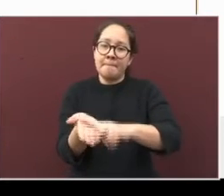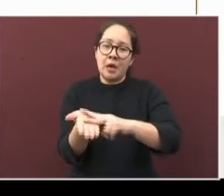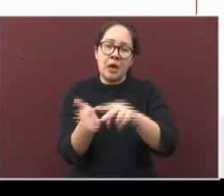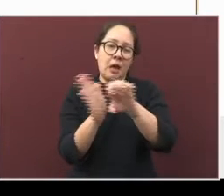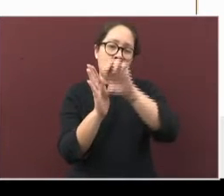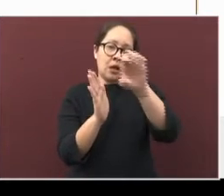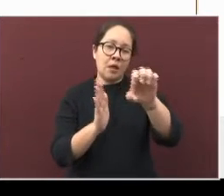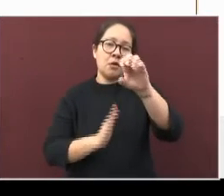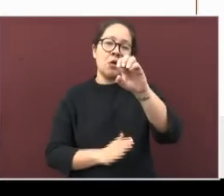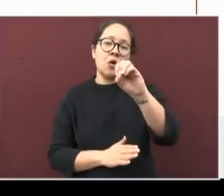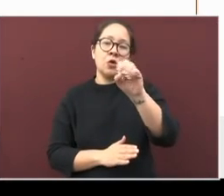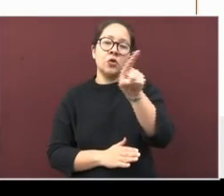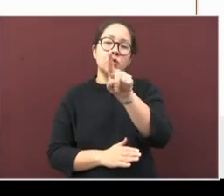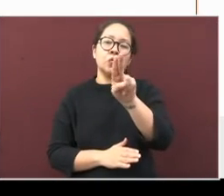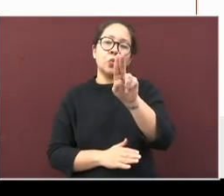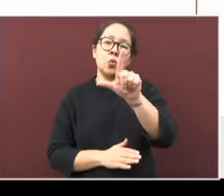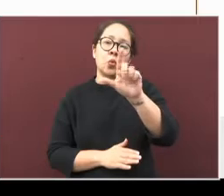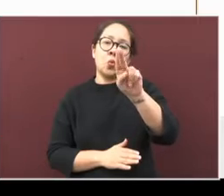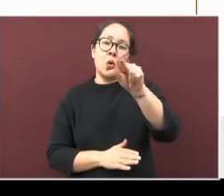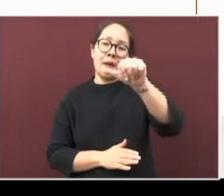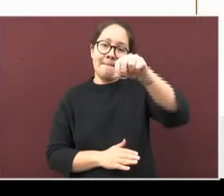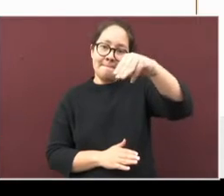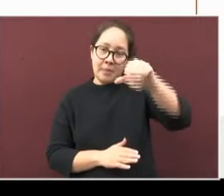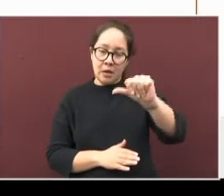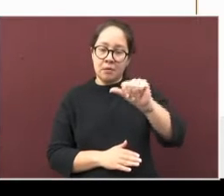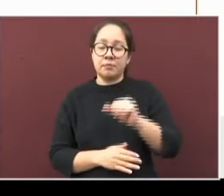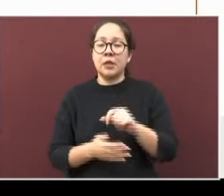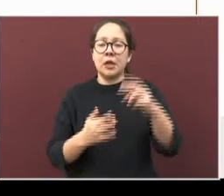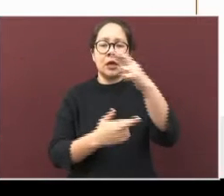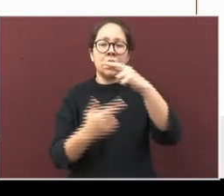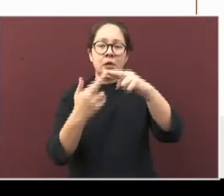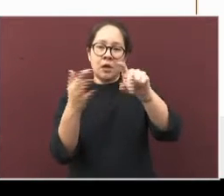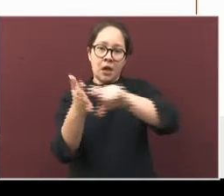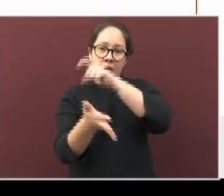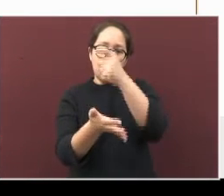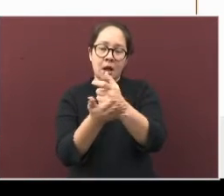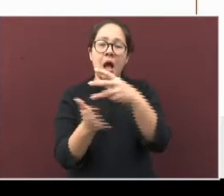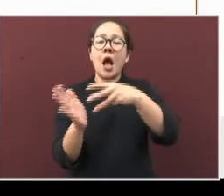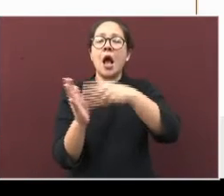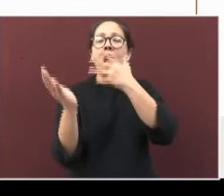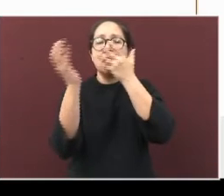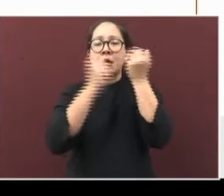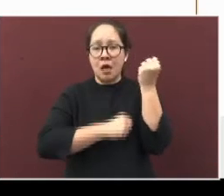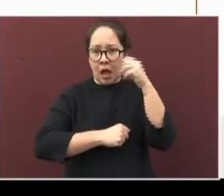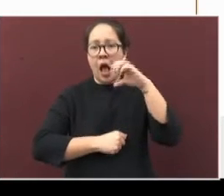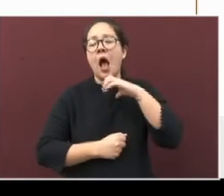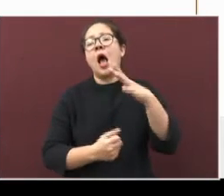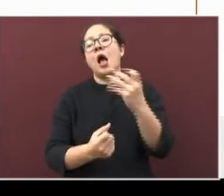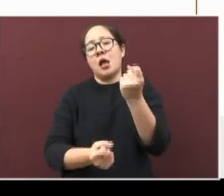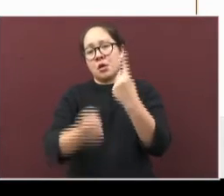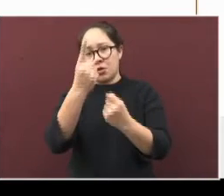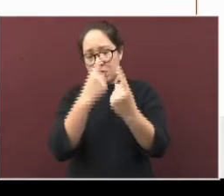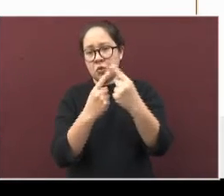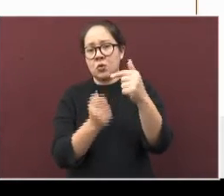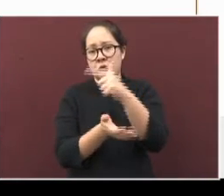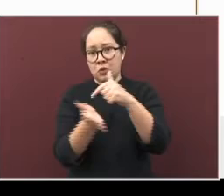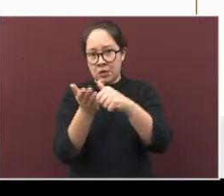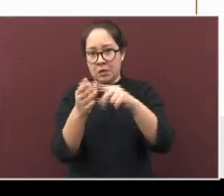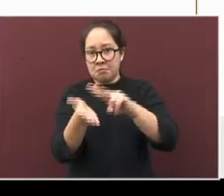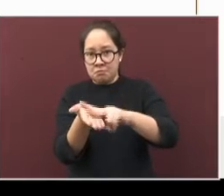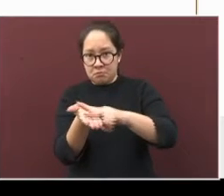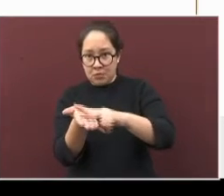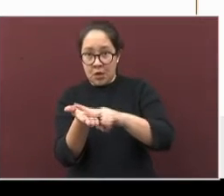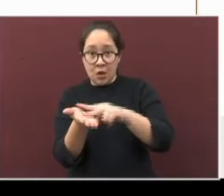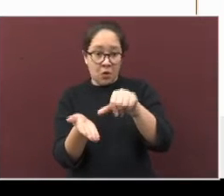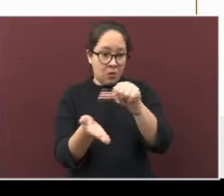En la región Jalapa, Martínez de la Torre, podemos ver que ya son contados los municipios en verde y el aumento de